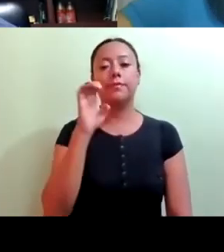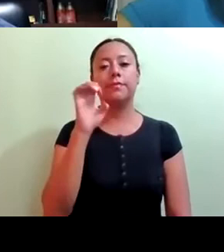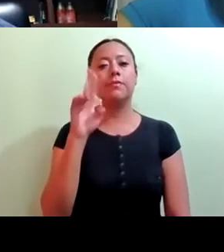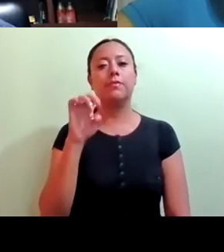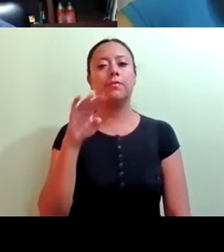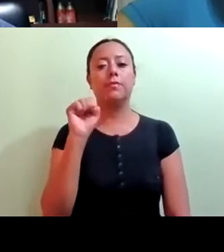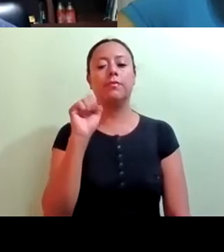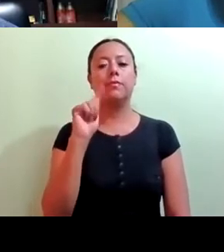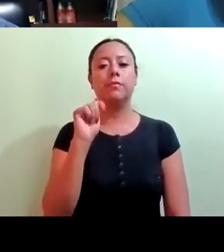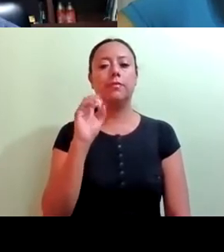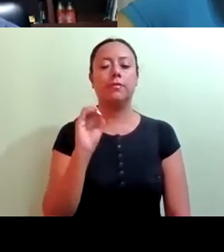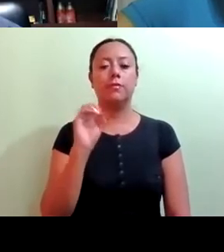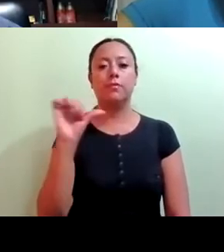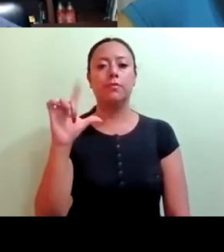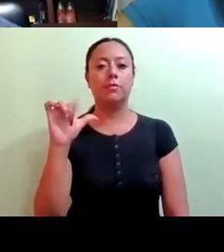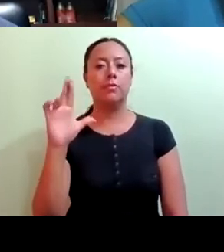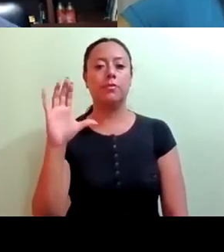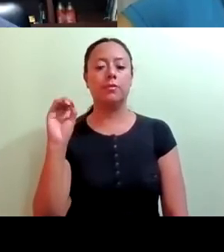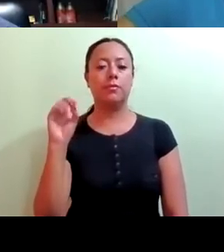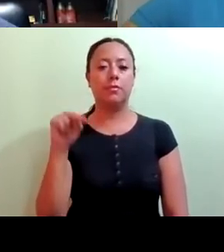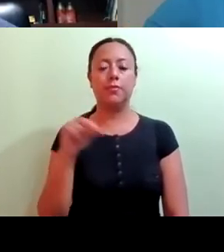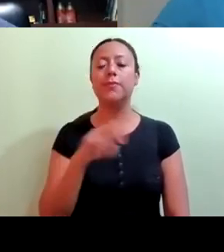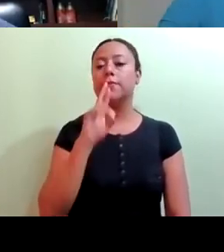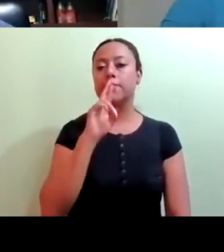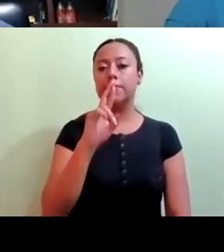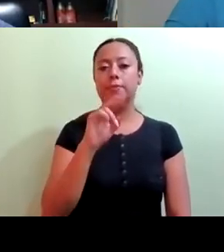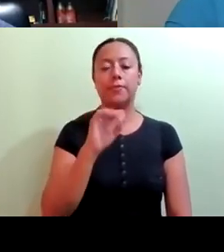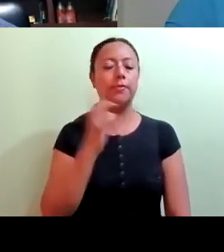Jiménez. Diputada Circe Camacho Bastida.